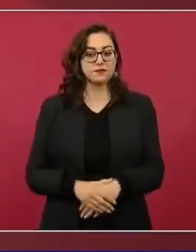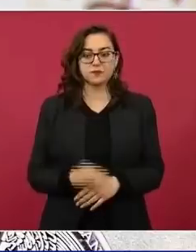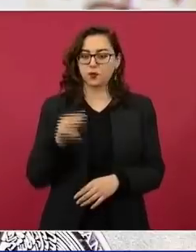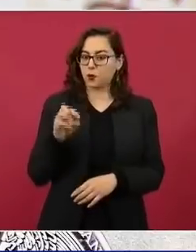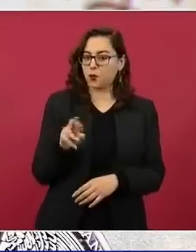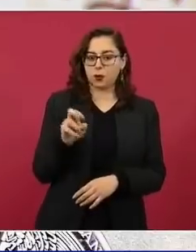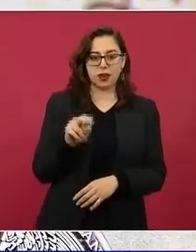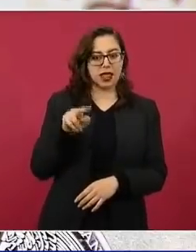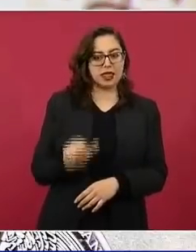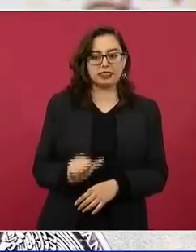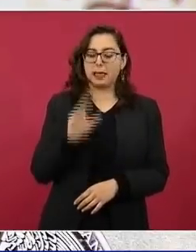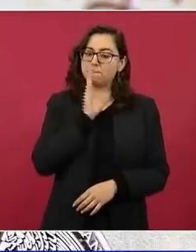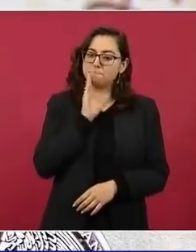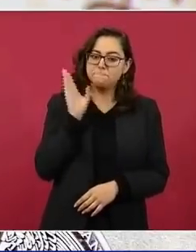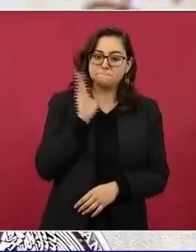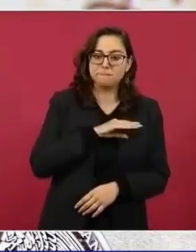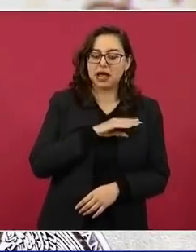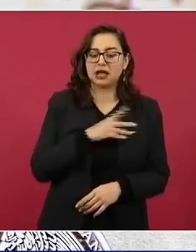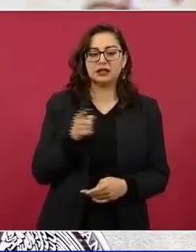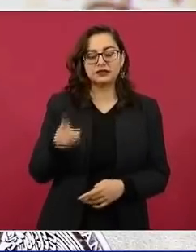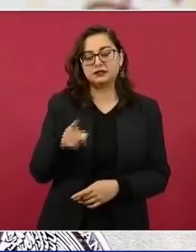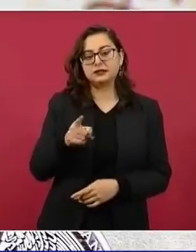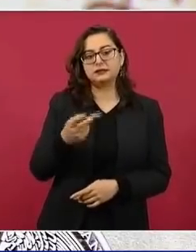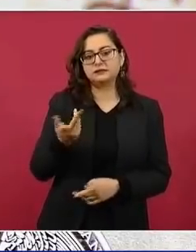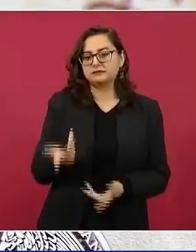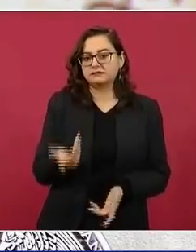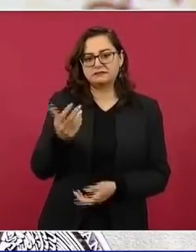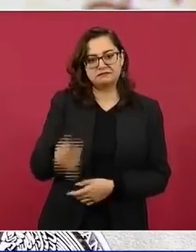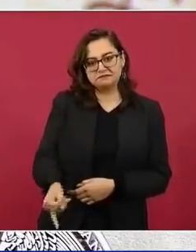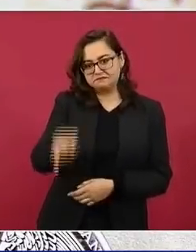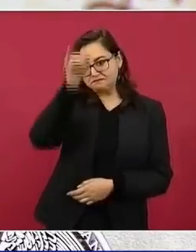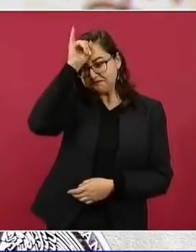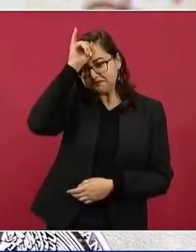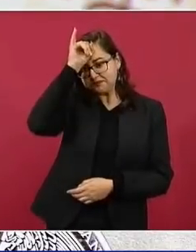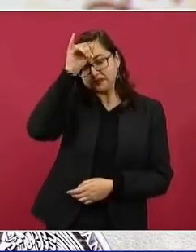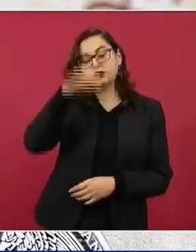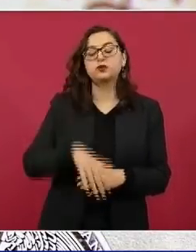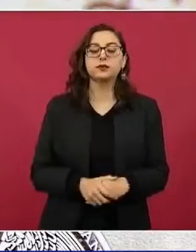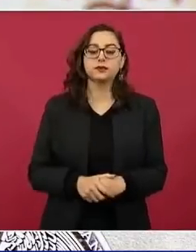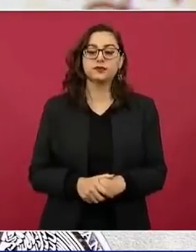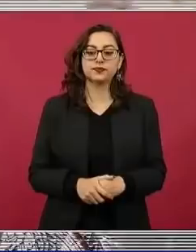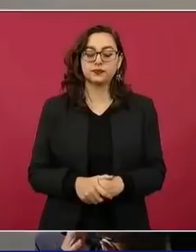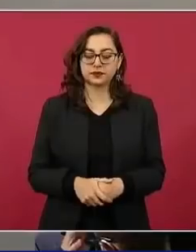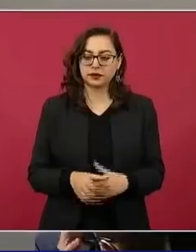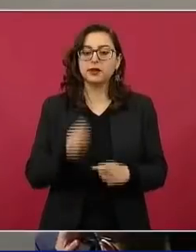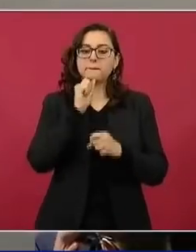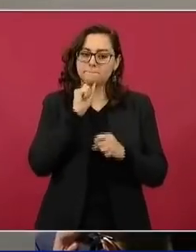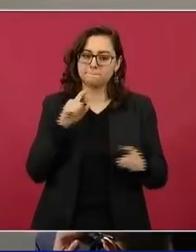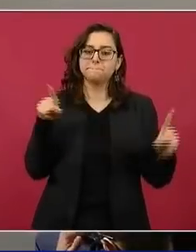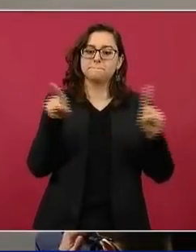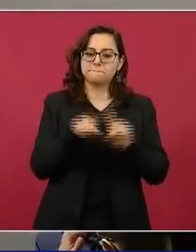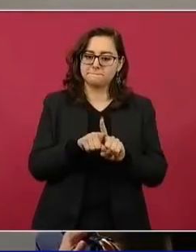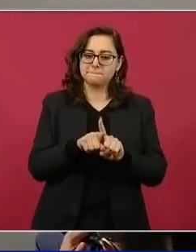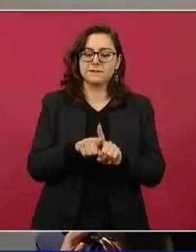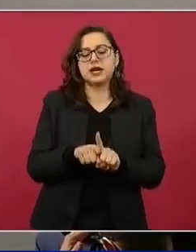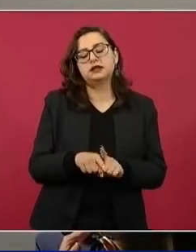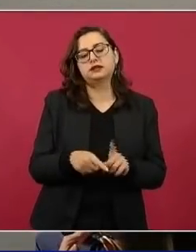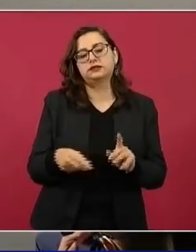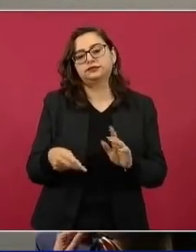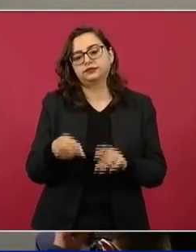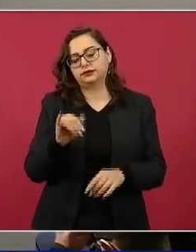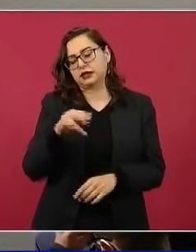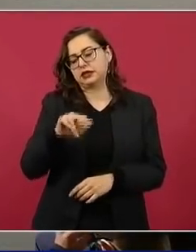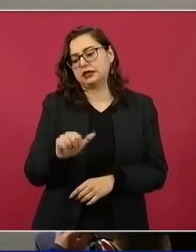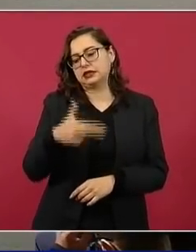cien rayitas a sus estupideces. Y también cita a la jefa de gobierno y a Lina.